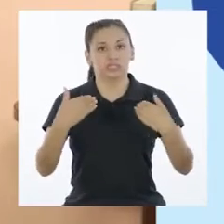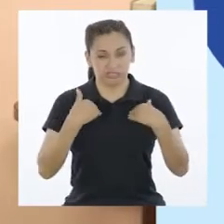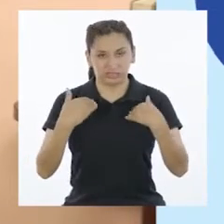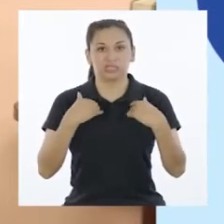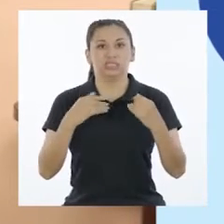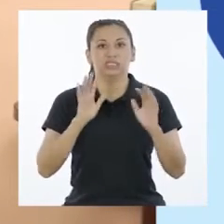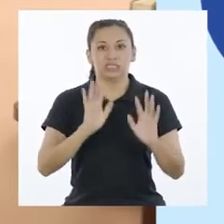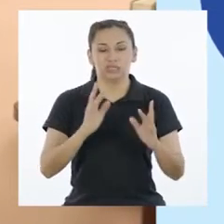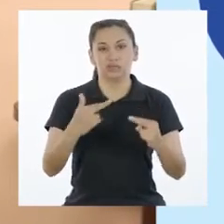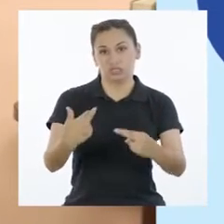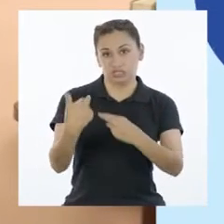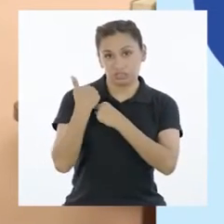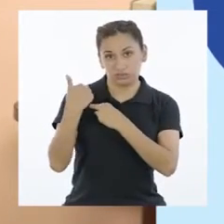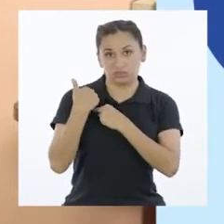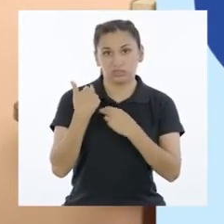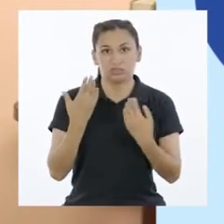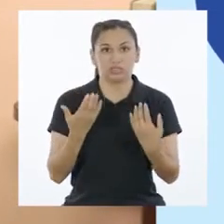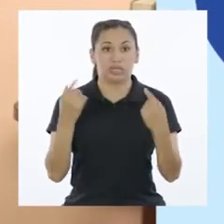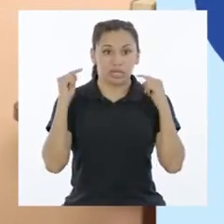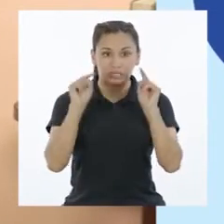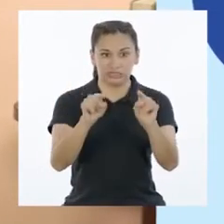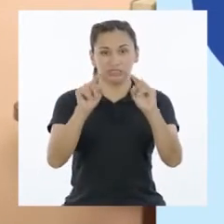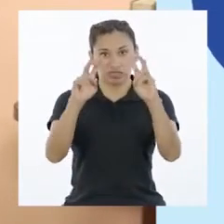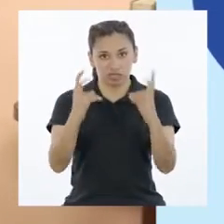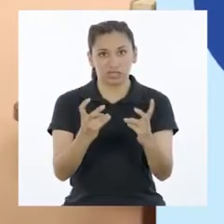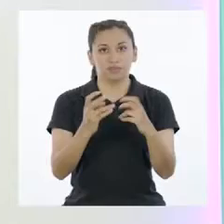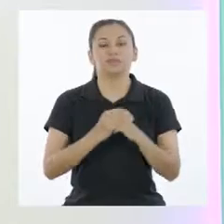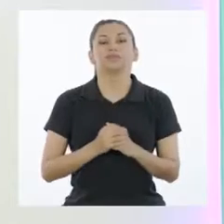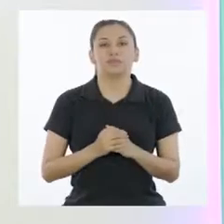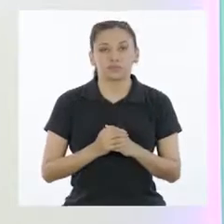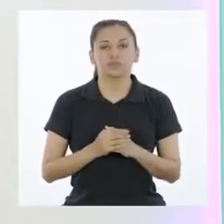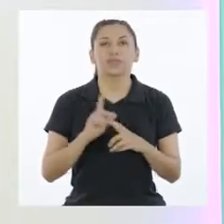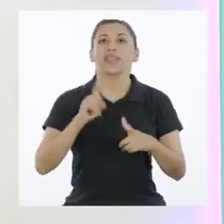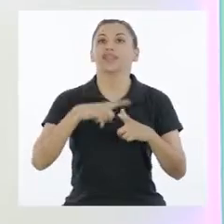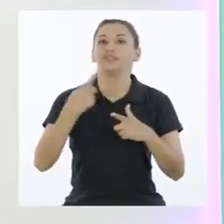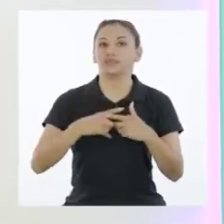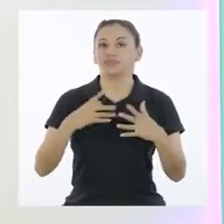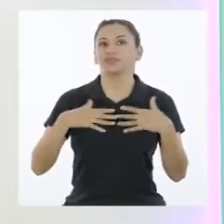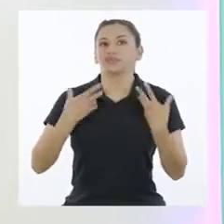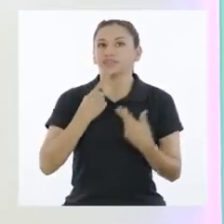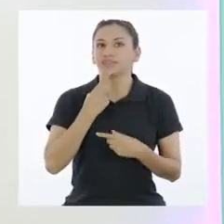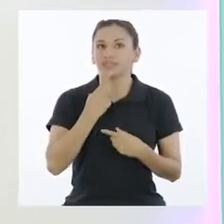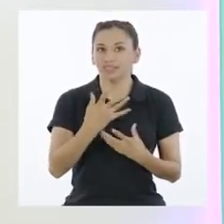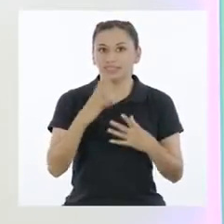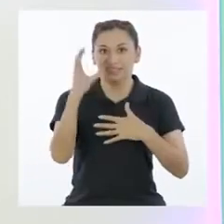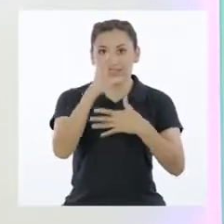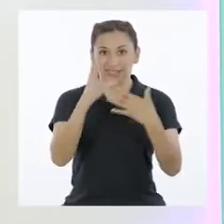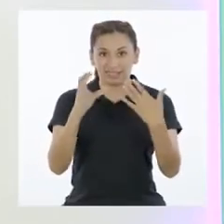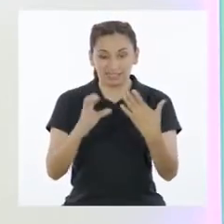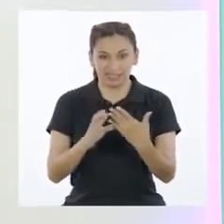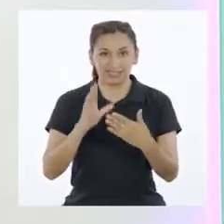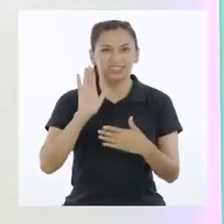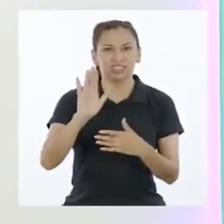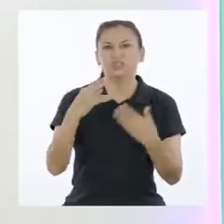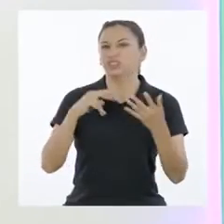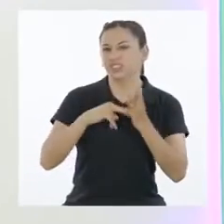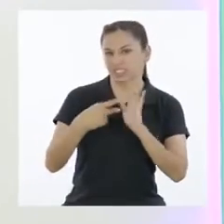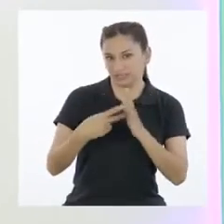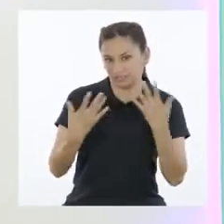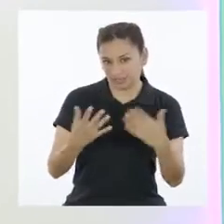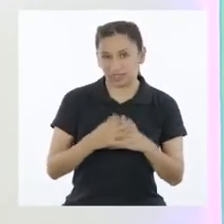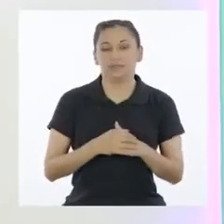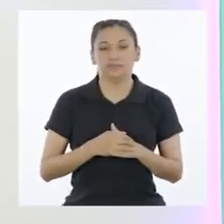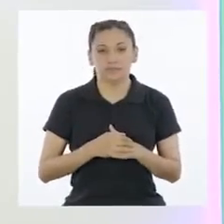todas y todos tenemos responsabilidad sobre ellos. Entonces podemos decir que las características de los asuntos